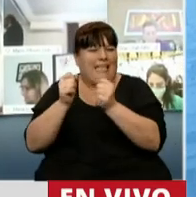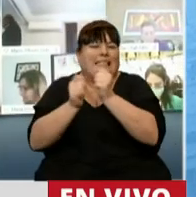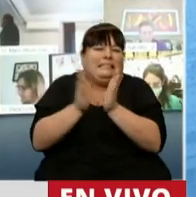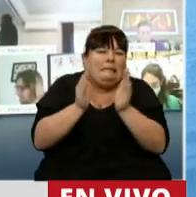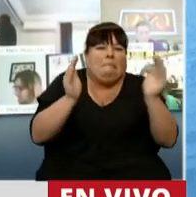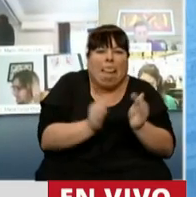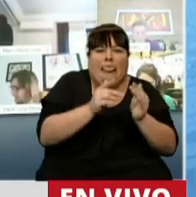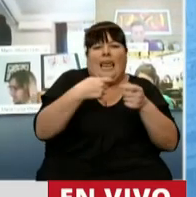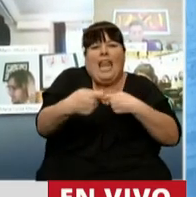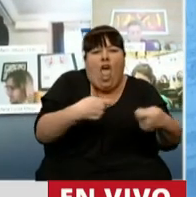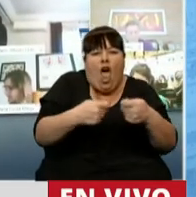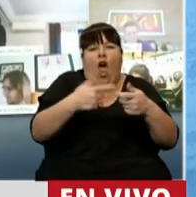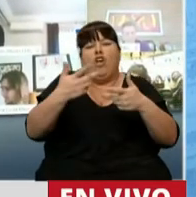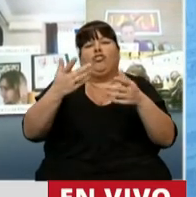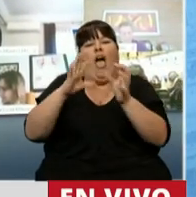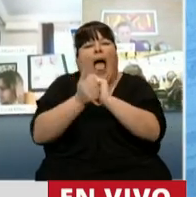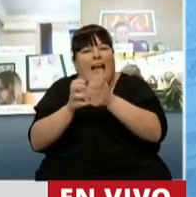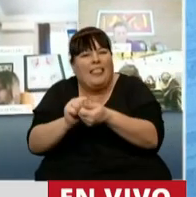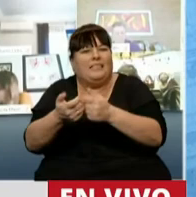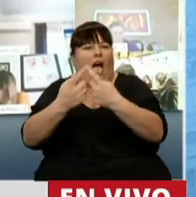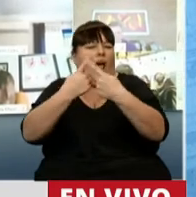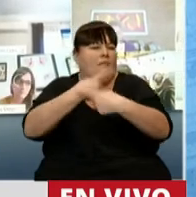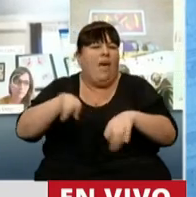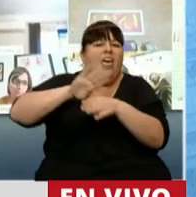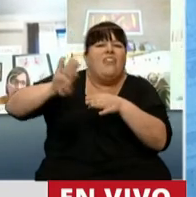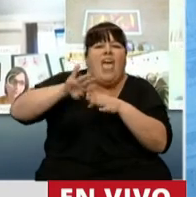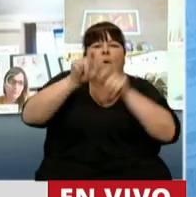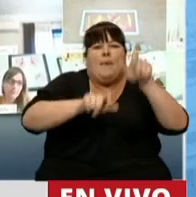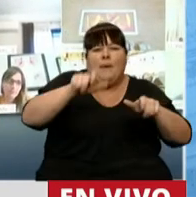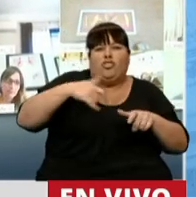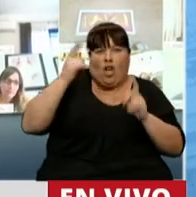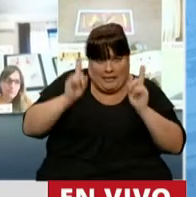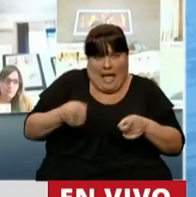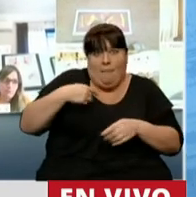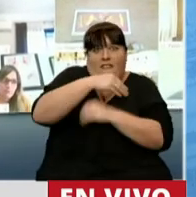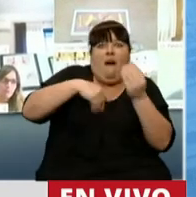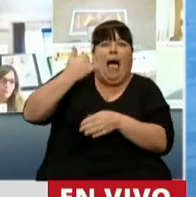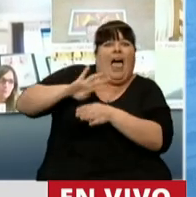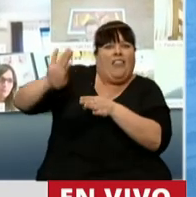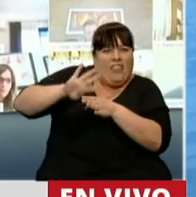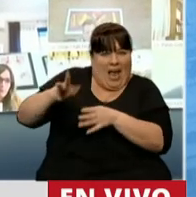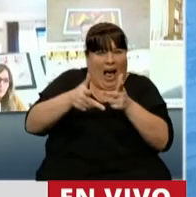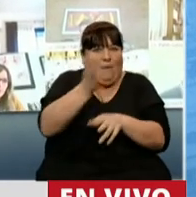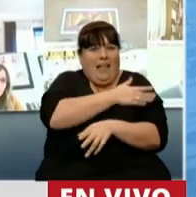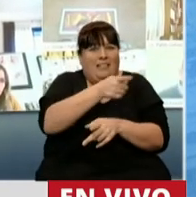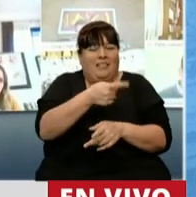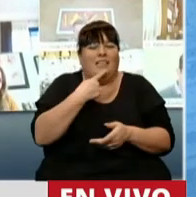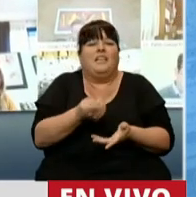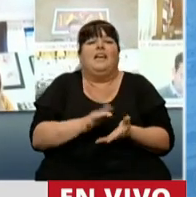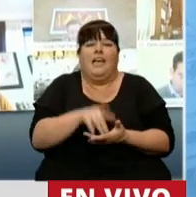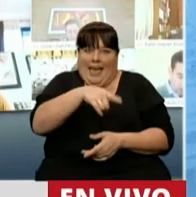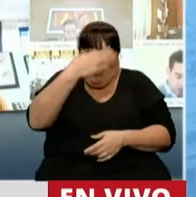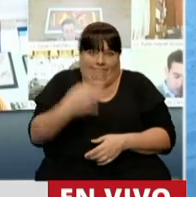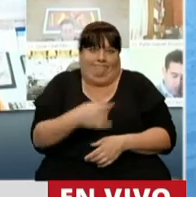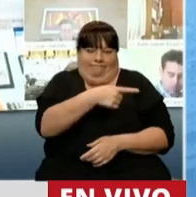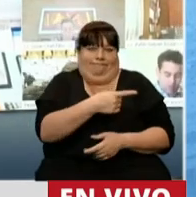pymes, micropymes, comerciantes, artesanos, deudores personales, inclusive familias, como se referían, que son los